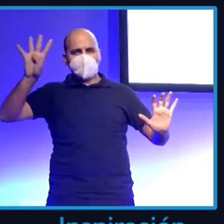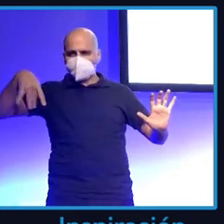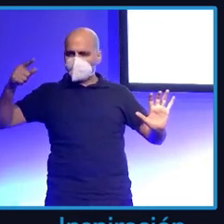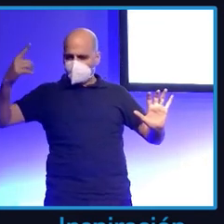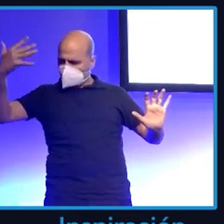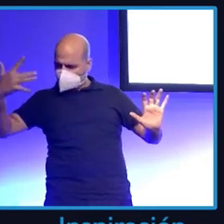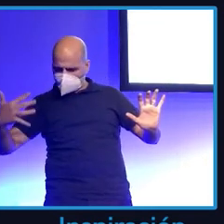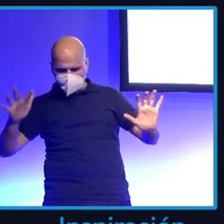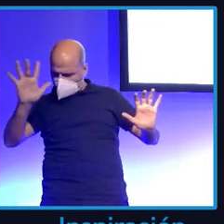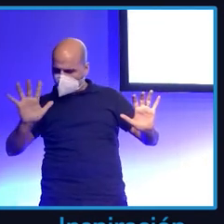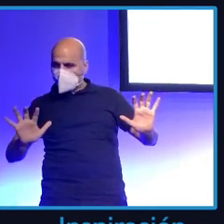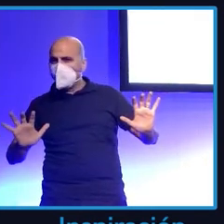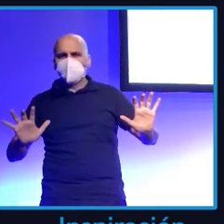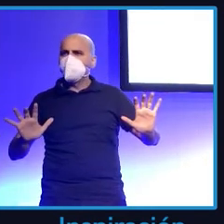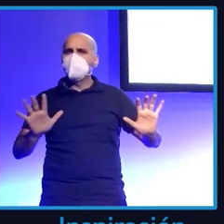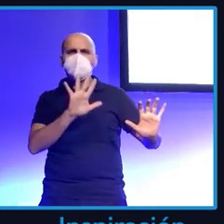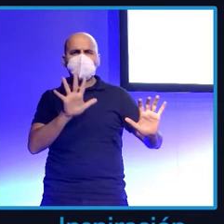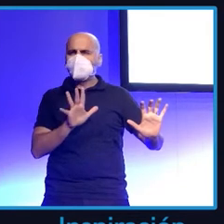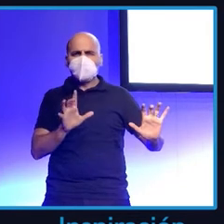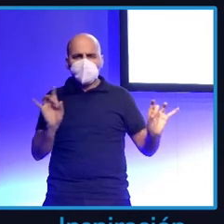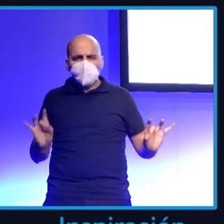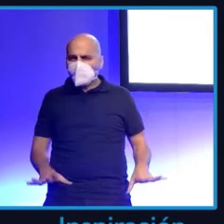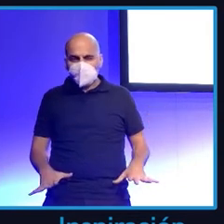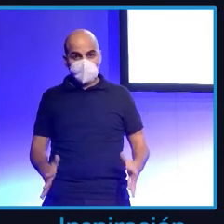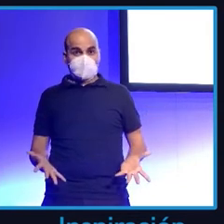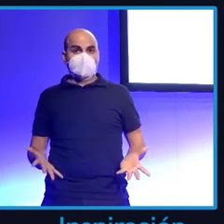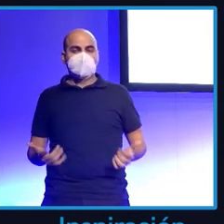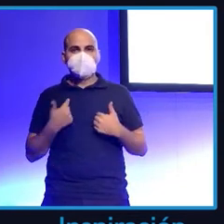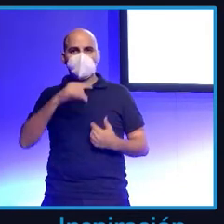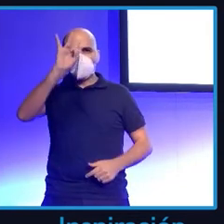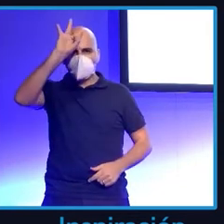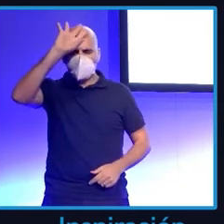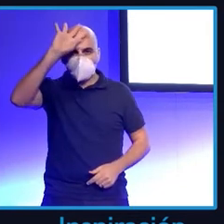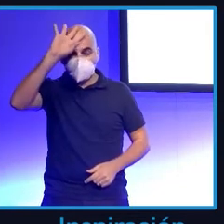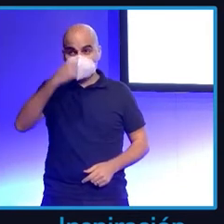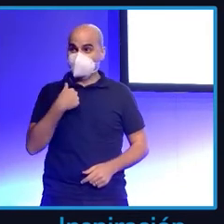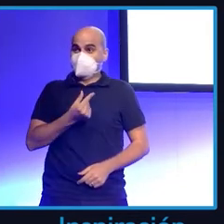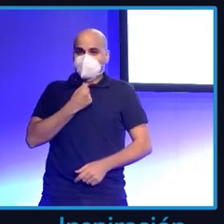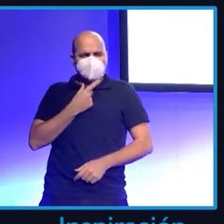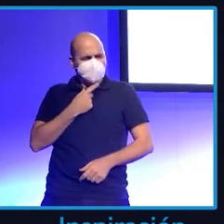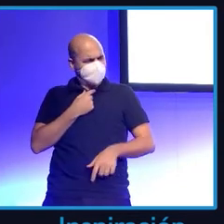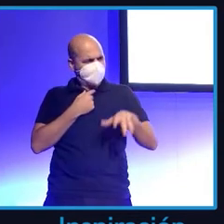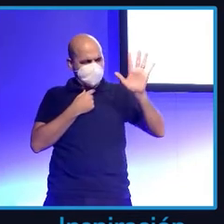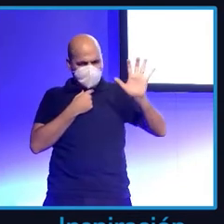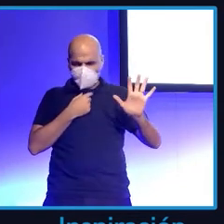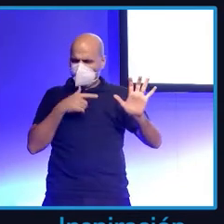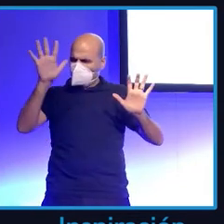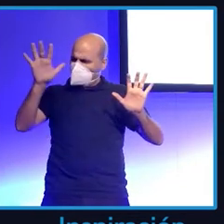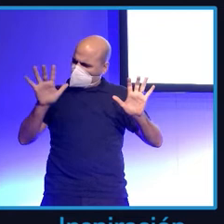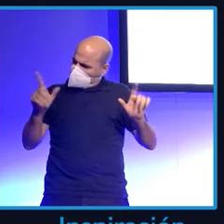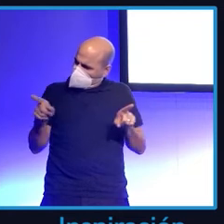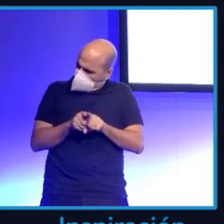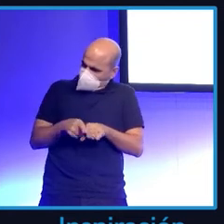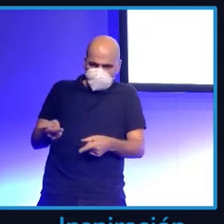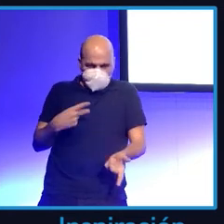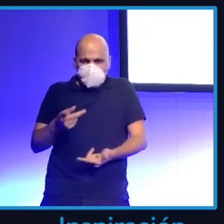Y es que es un poco hasta estilo personal, ¿no? Bueno, clavado, la Generalitat. Yo flipé. Me hizo una gracia, de verdad, la gente me decía, pero boti, sé qué. Y digo, no, no, a